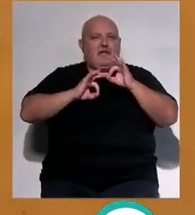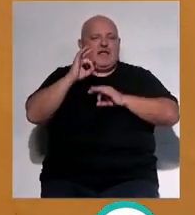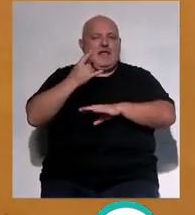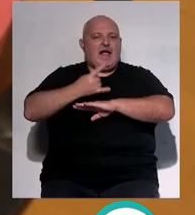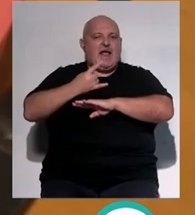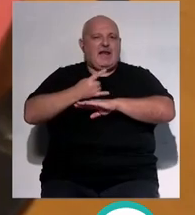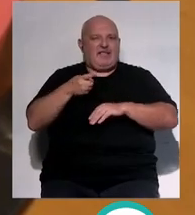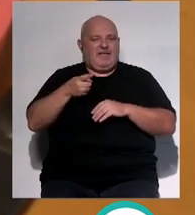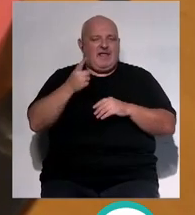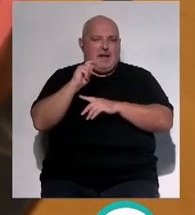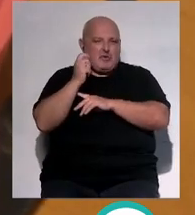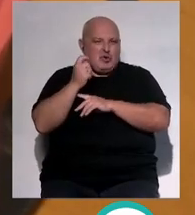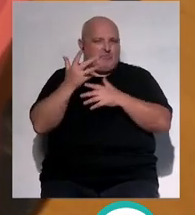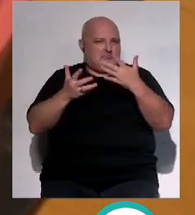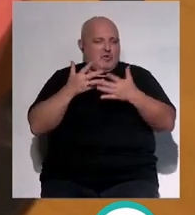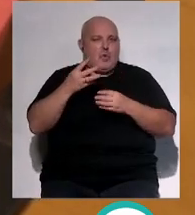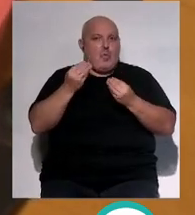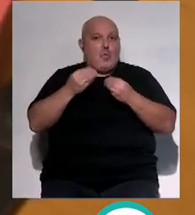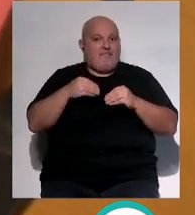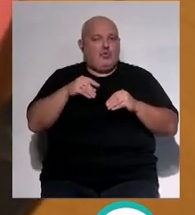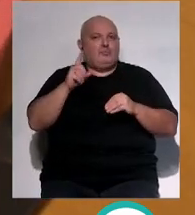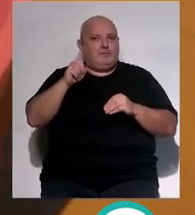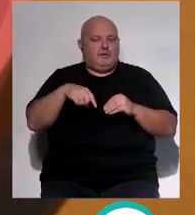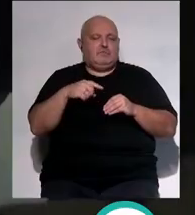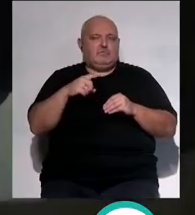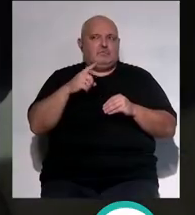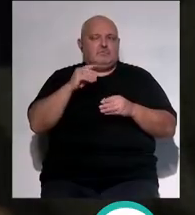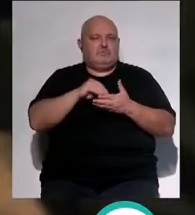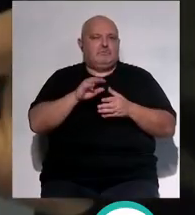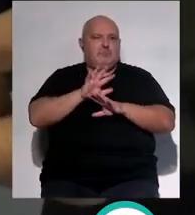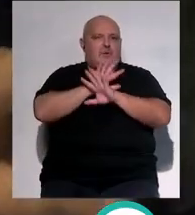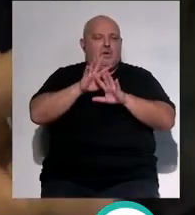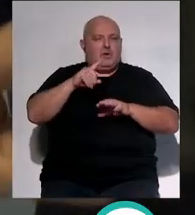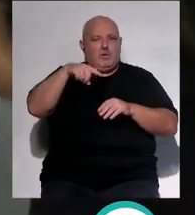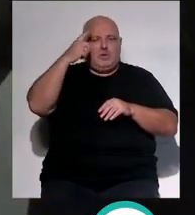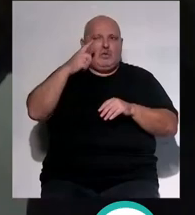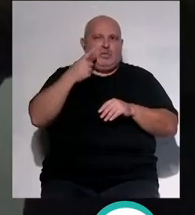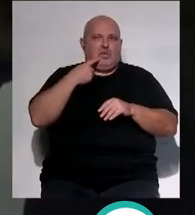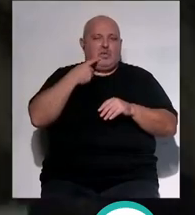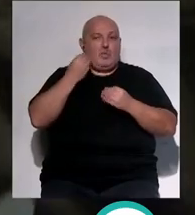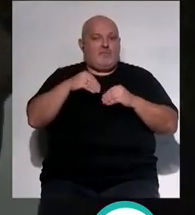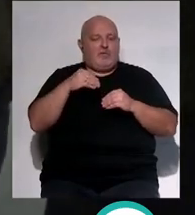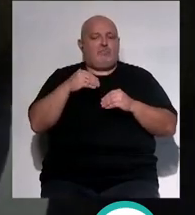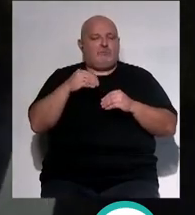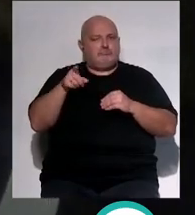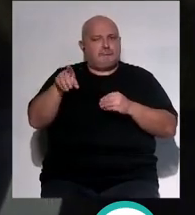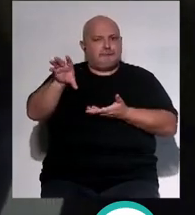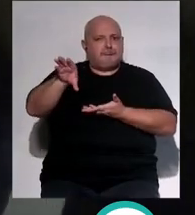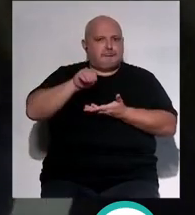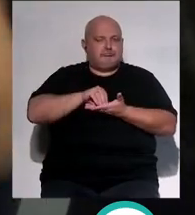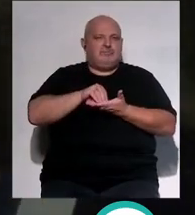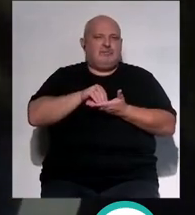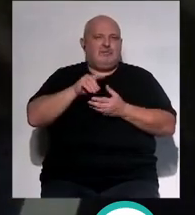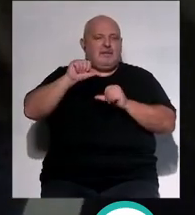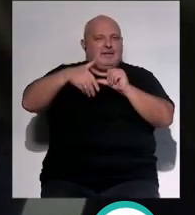carne que tiene el fiambre o por ejemplo el huevo que es verdad que siempre lo hemos visto como de una cultura más lejana el huevo parece que está como en la